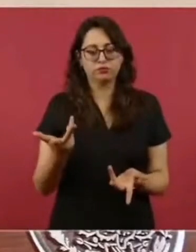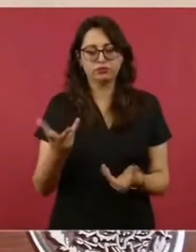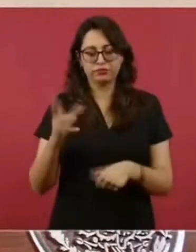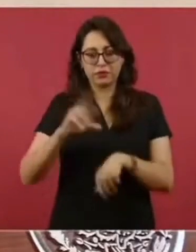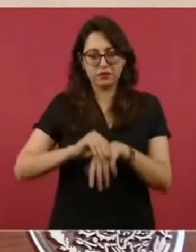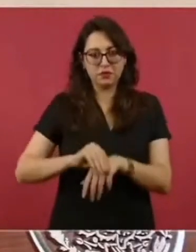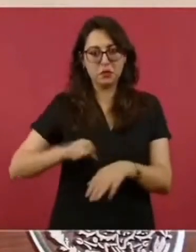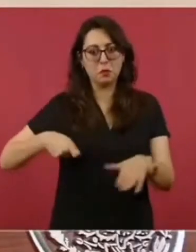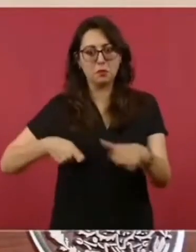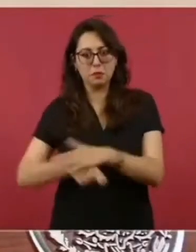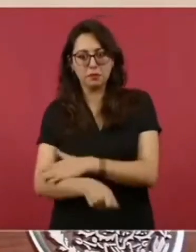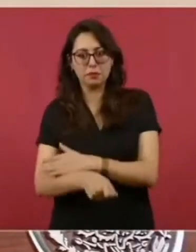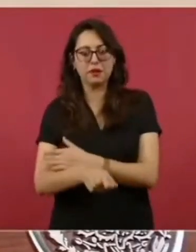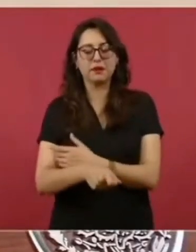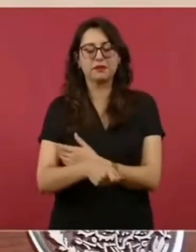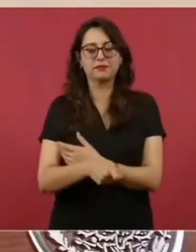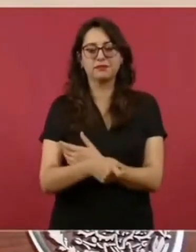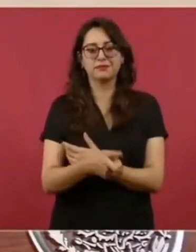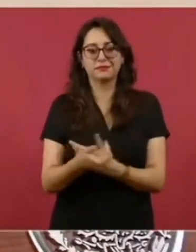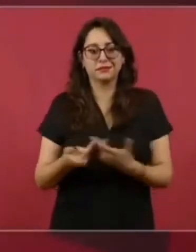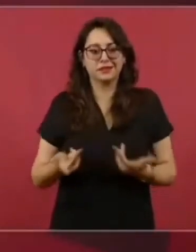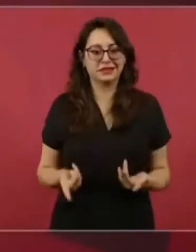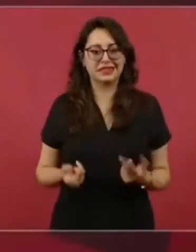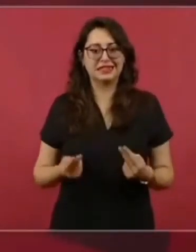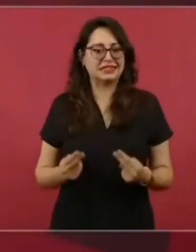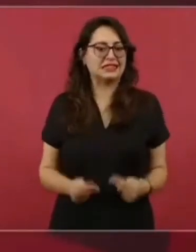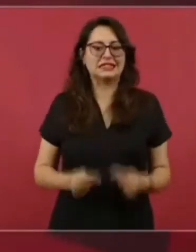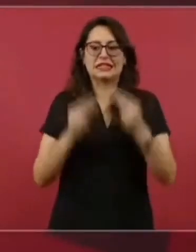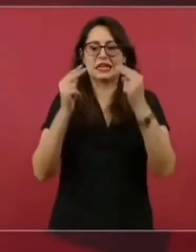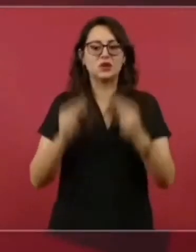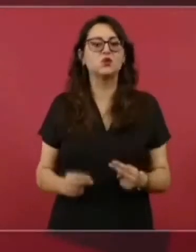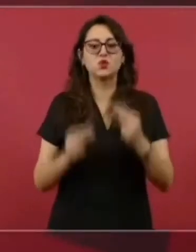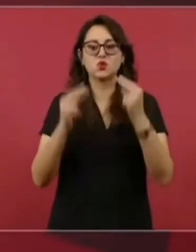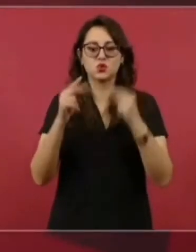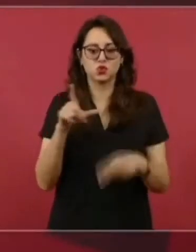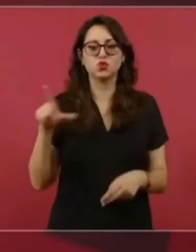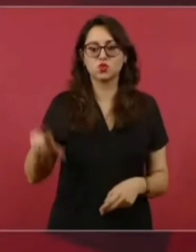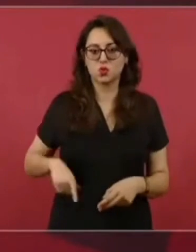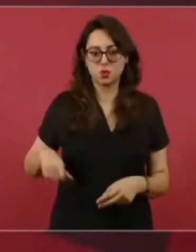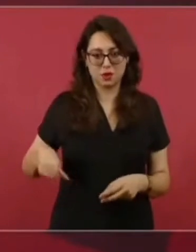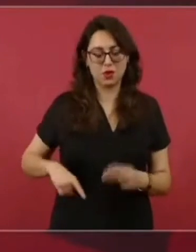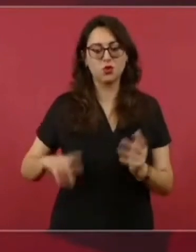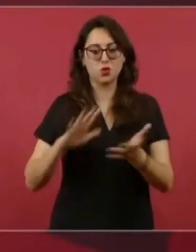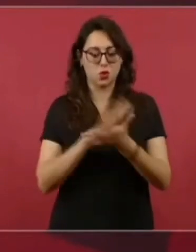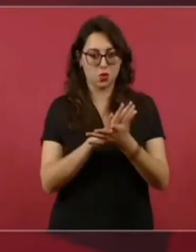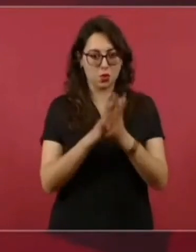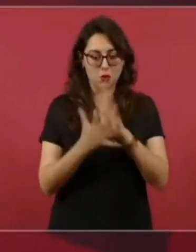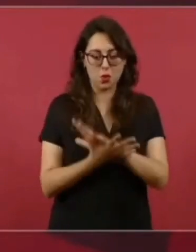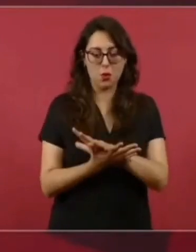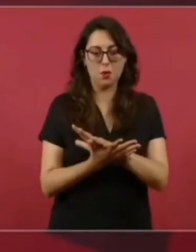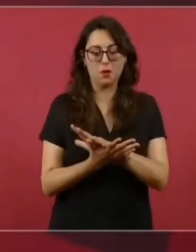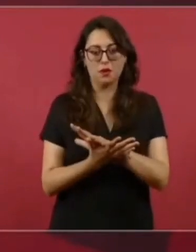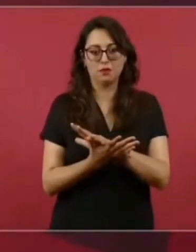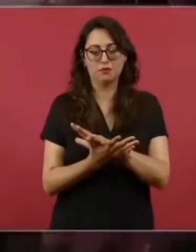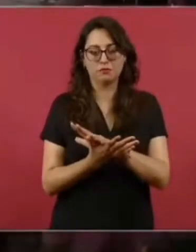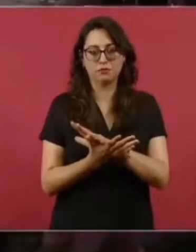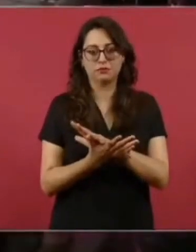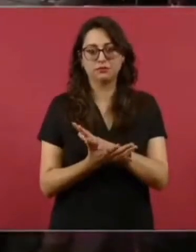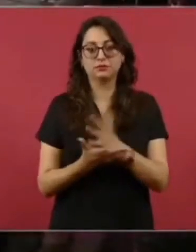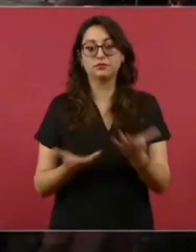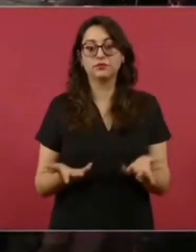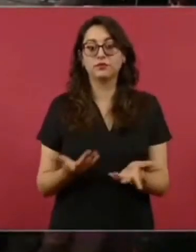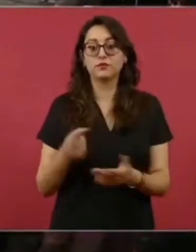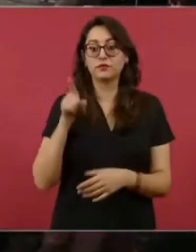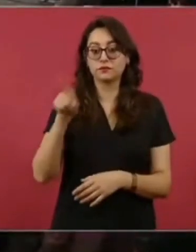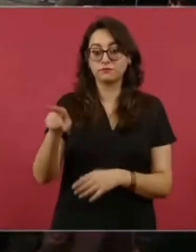fue un negocio de esos que se hacían al amparo del poder la inversión para